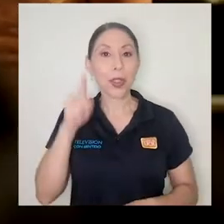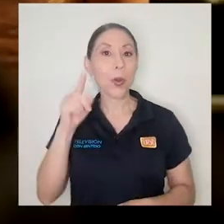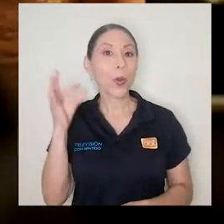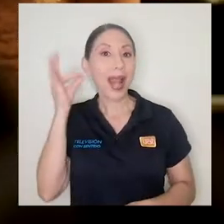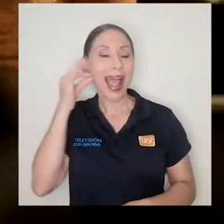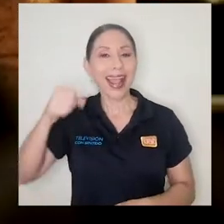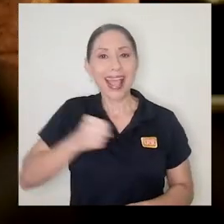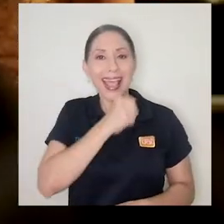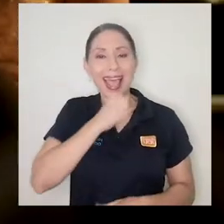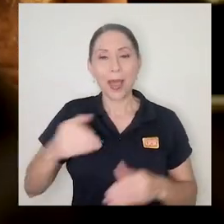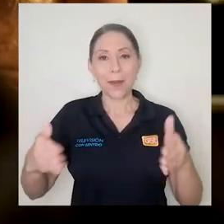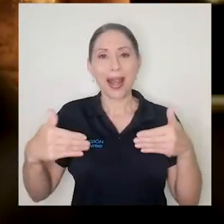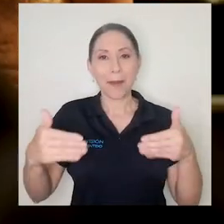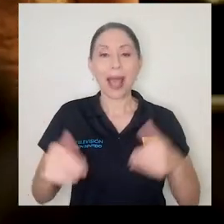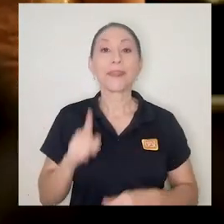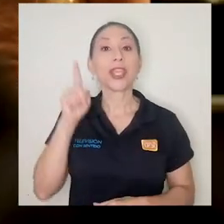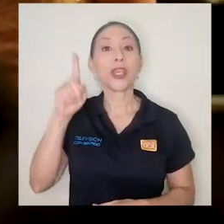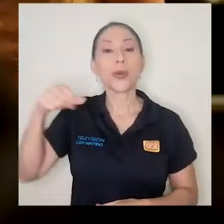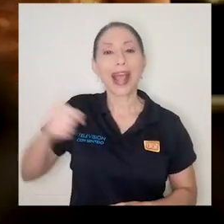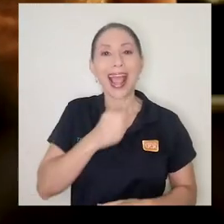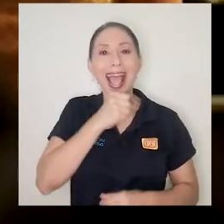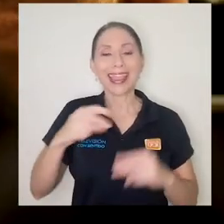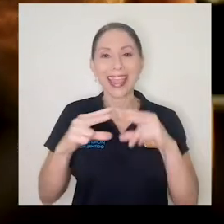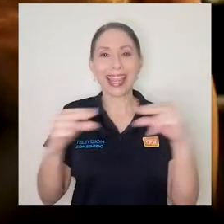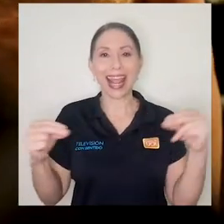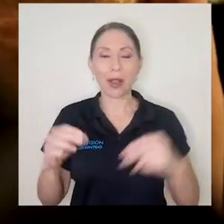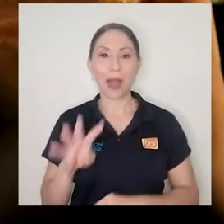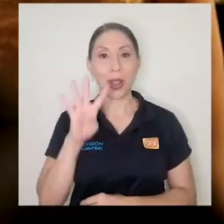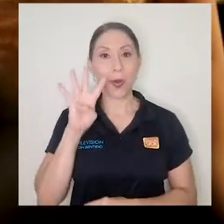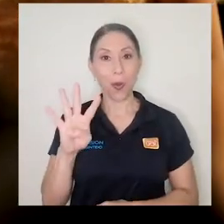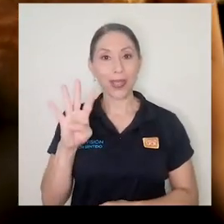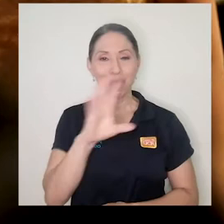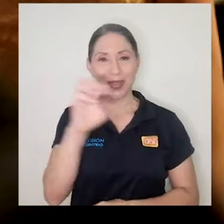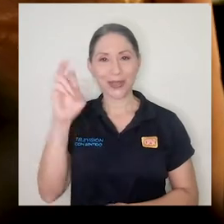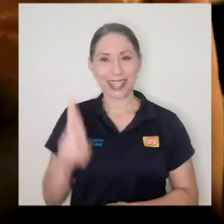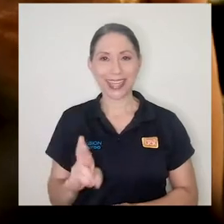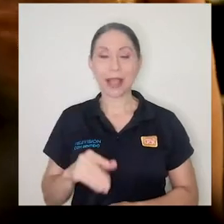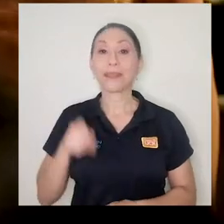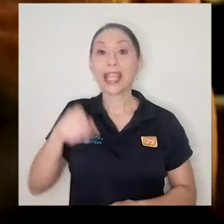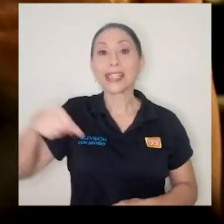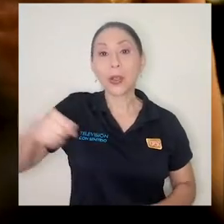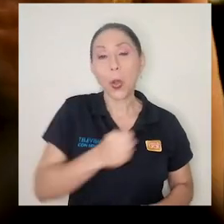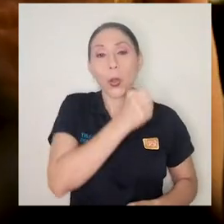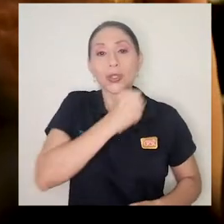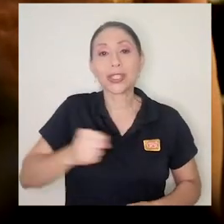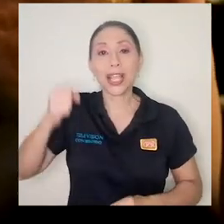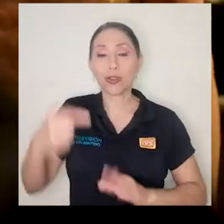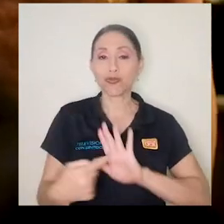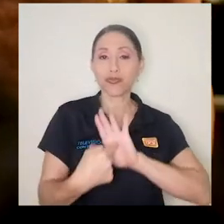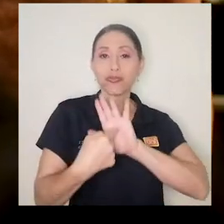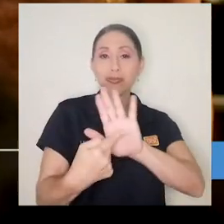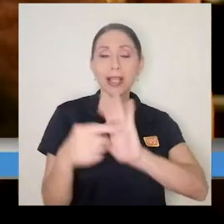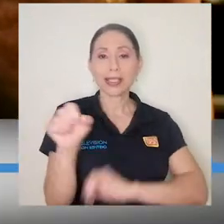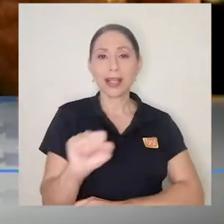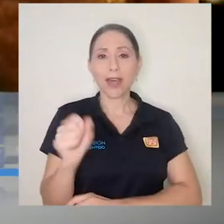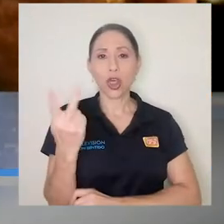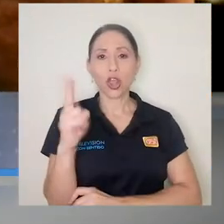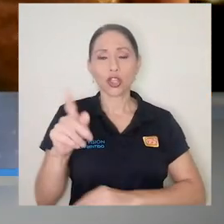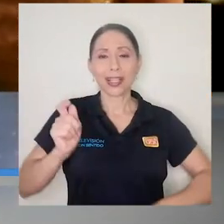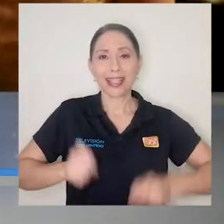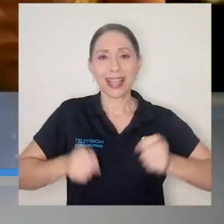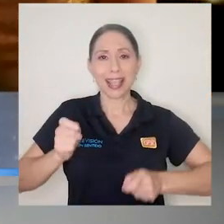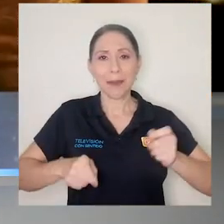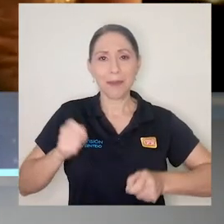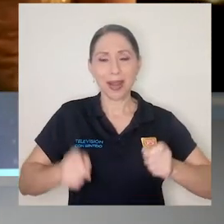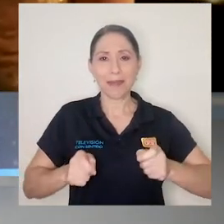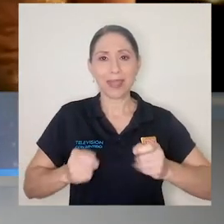una soprano de Panamá y una de Nicaragua y cuatro de Costa Rica. El concierto se transmitirá el sábado 12 de